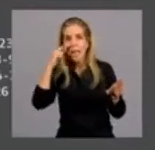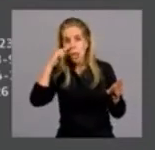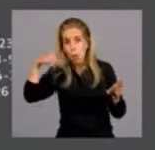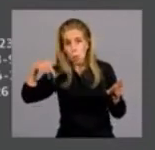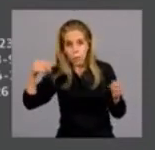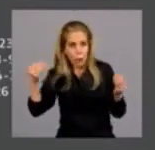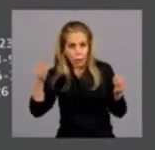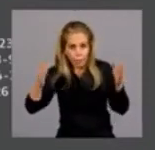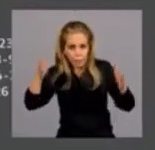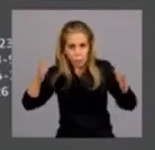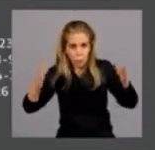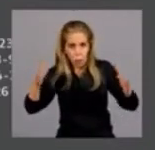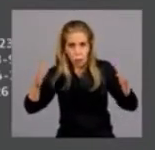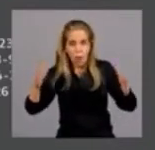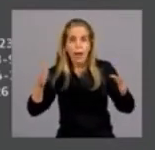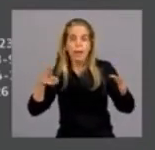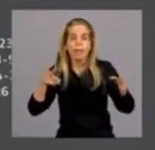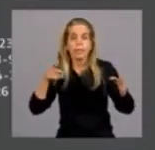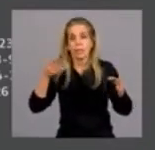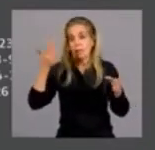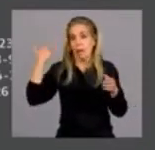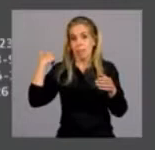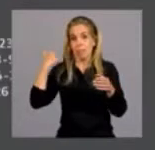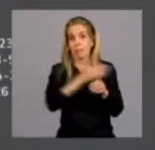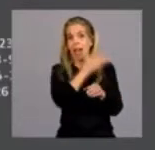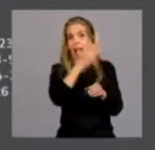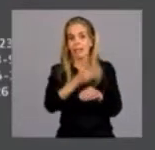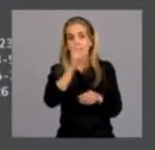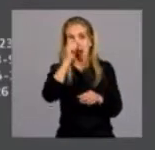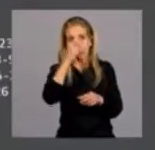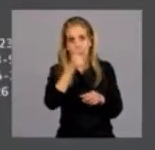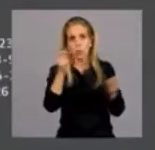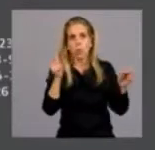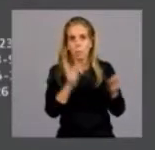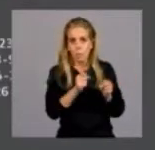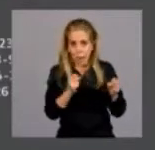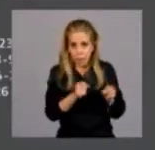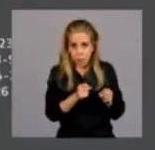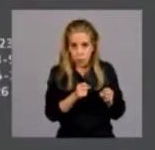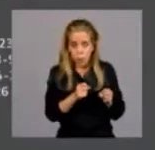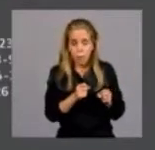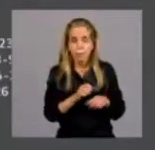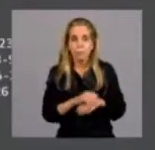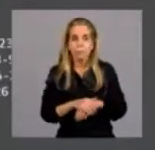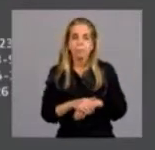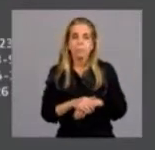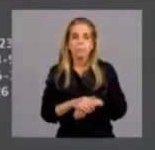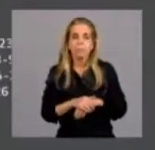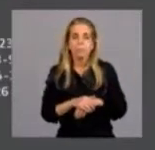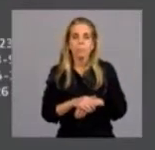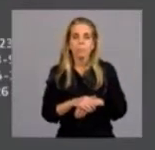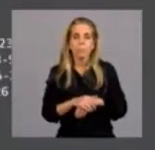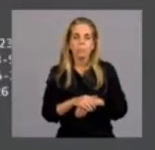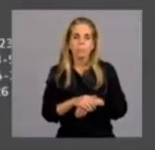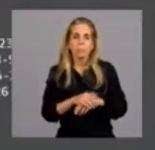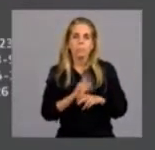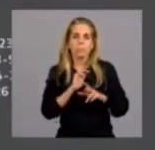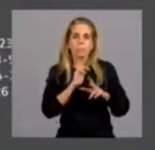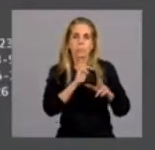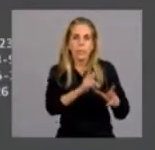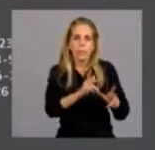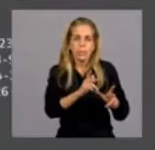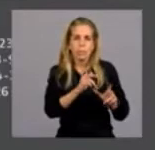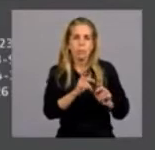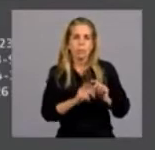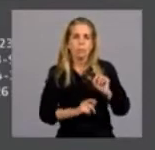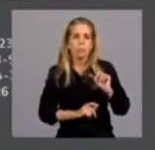que nosotros ya el 21 de mayo invitamos a empezar a movernos en